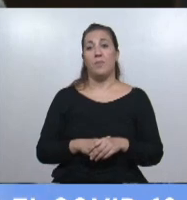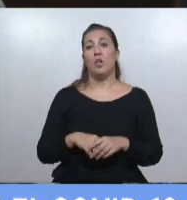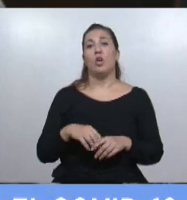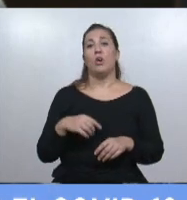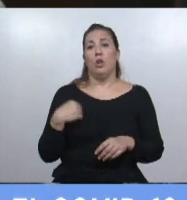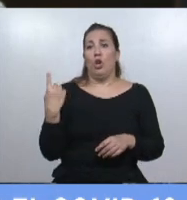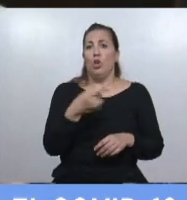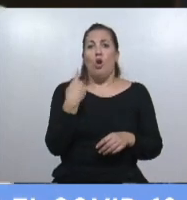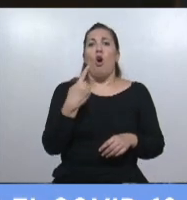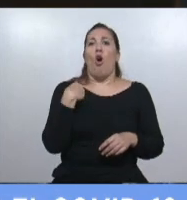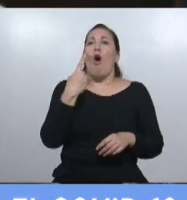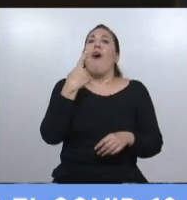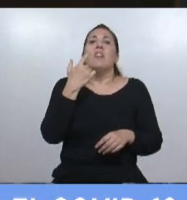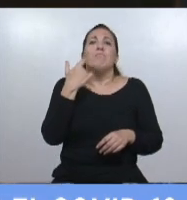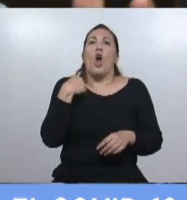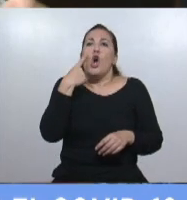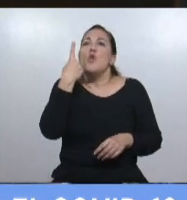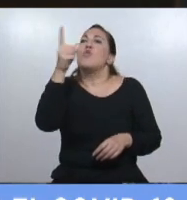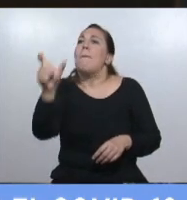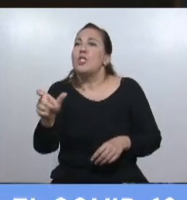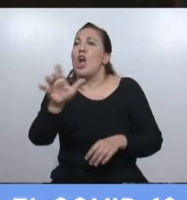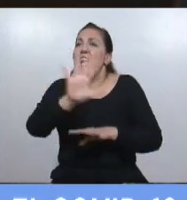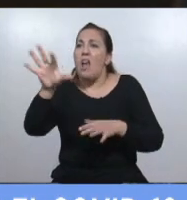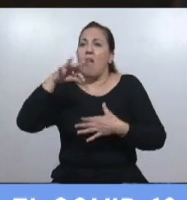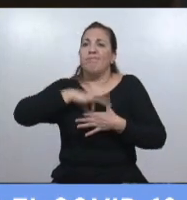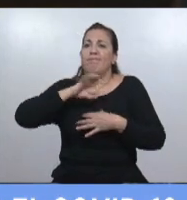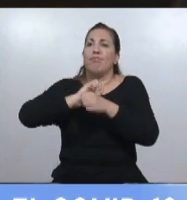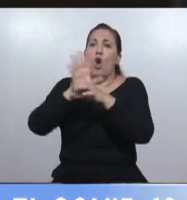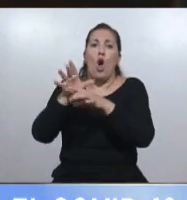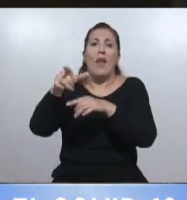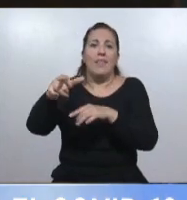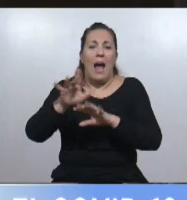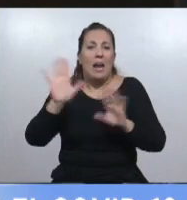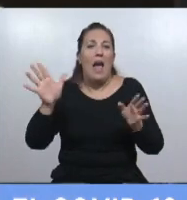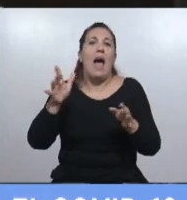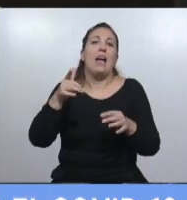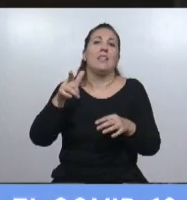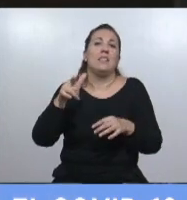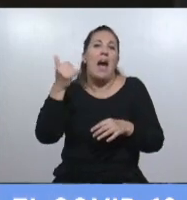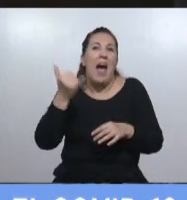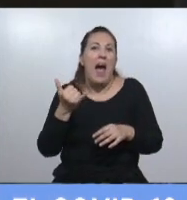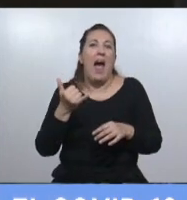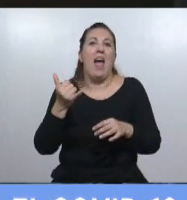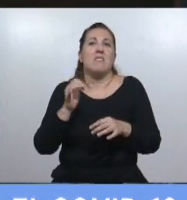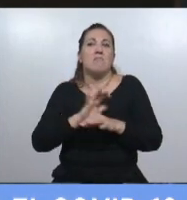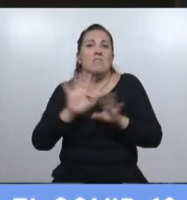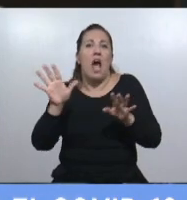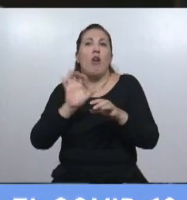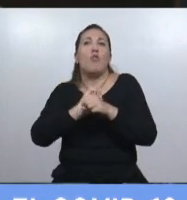conocido que se había contagiado todos teníamos a alguien conocido que se había contagiado el coronavirus